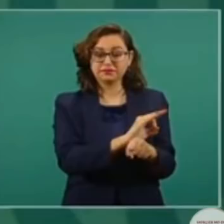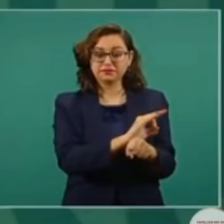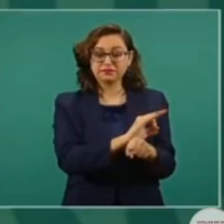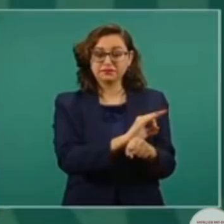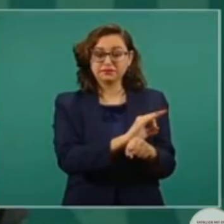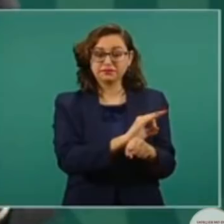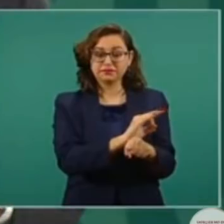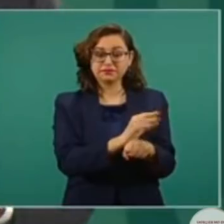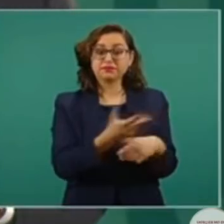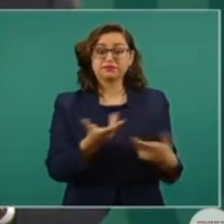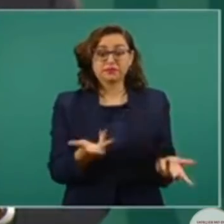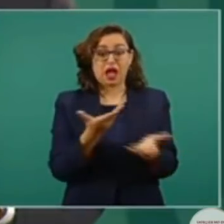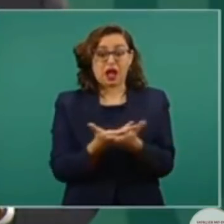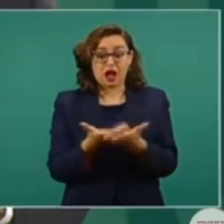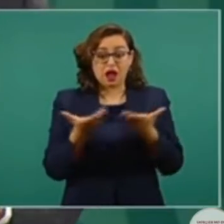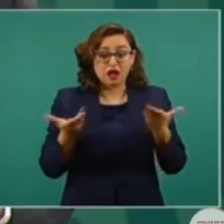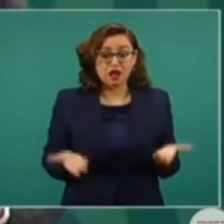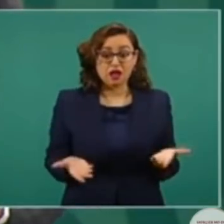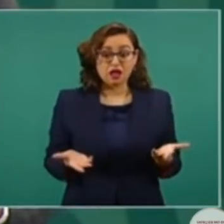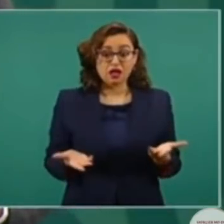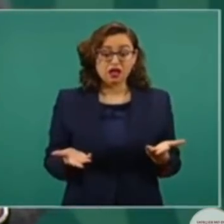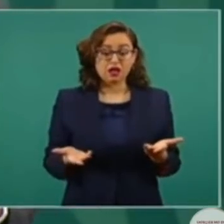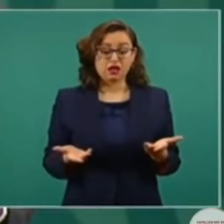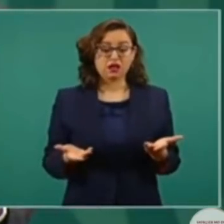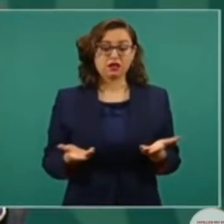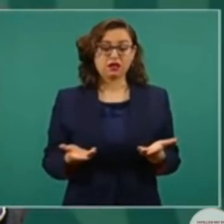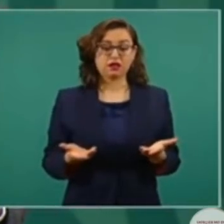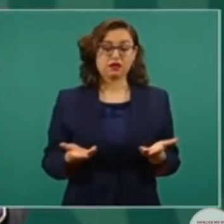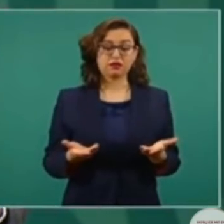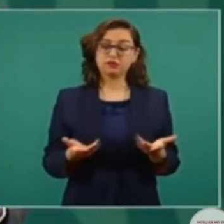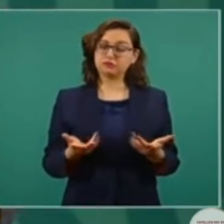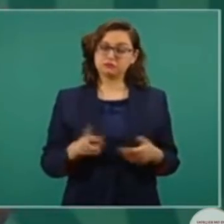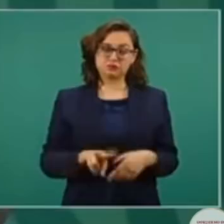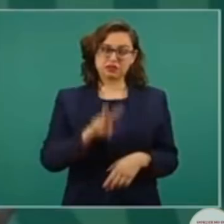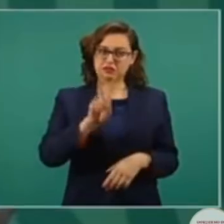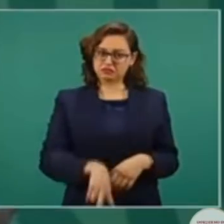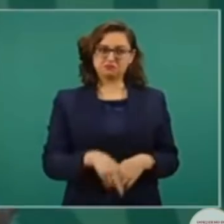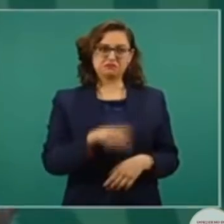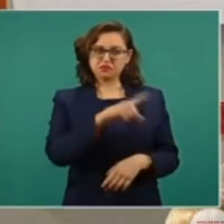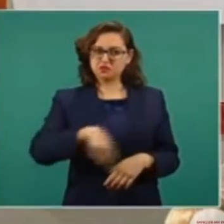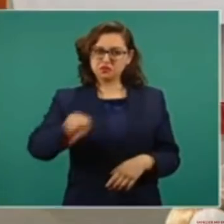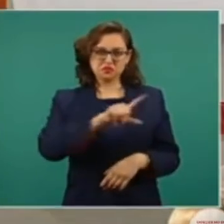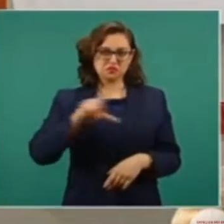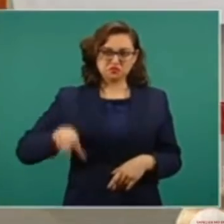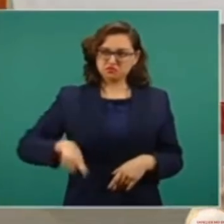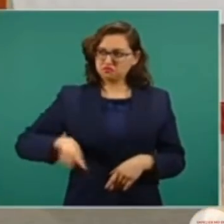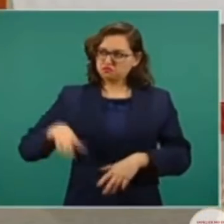Y ahora están abiertamente en contra de nosotros.